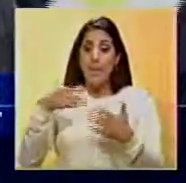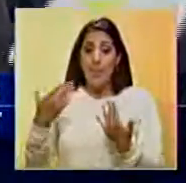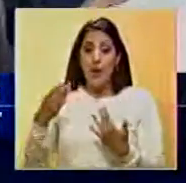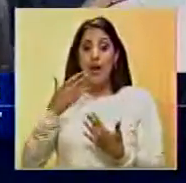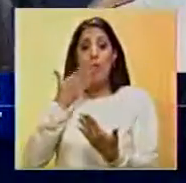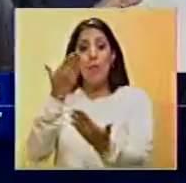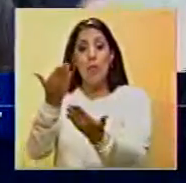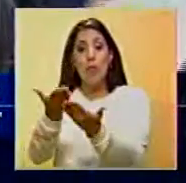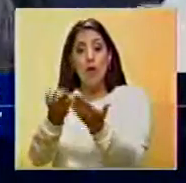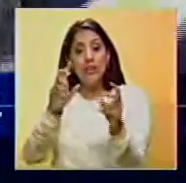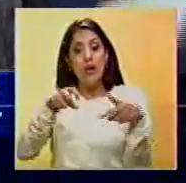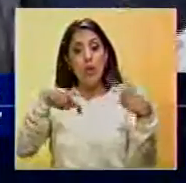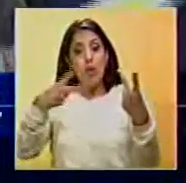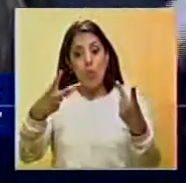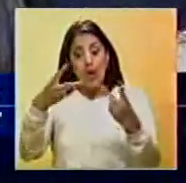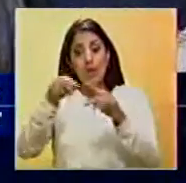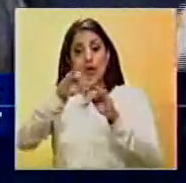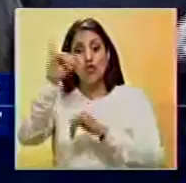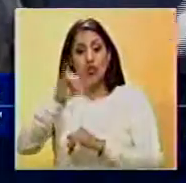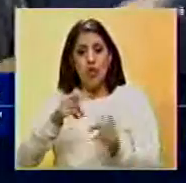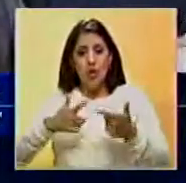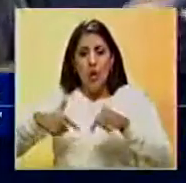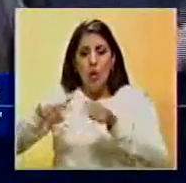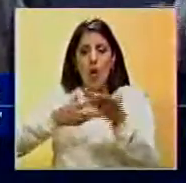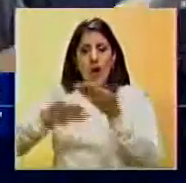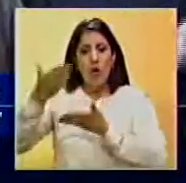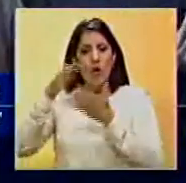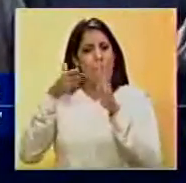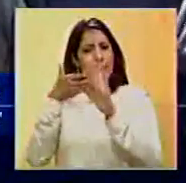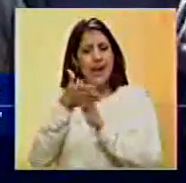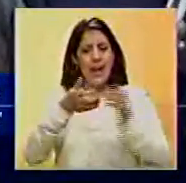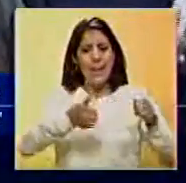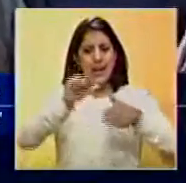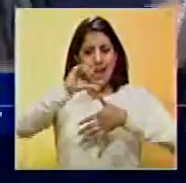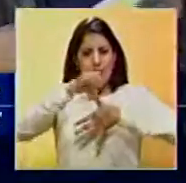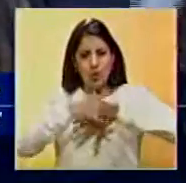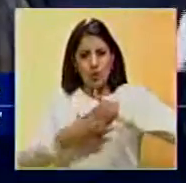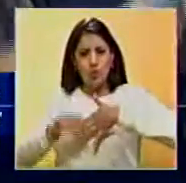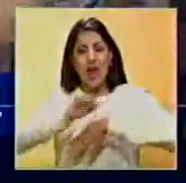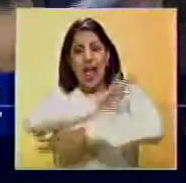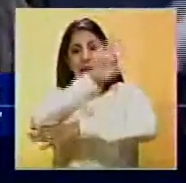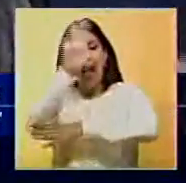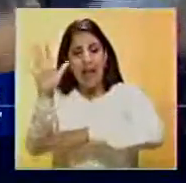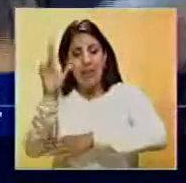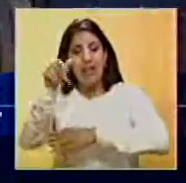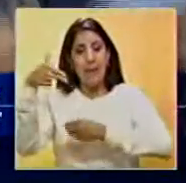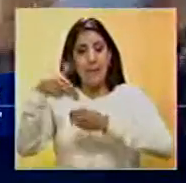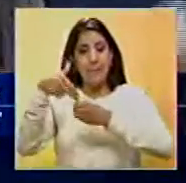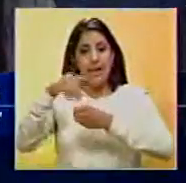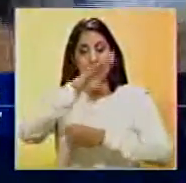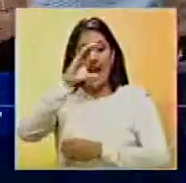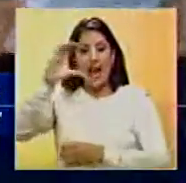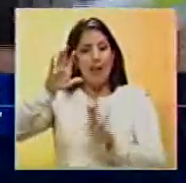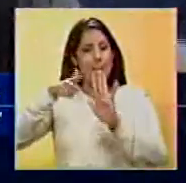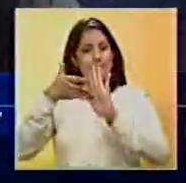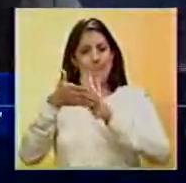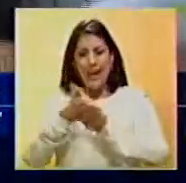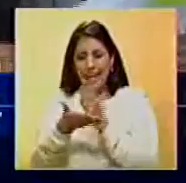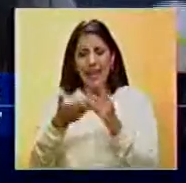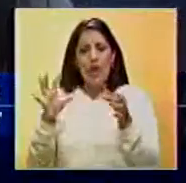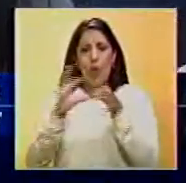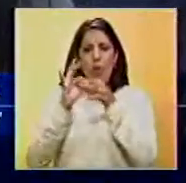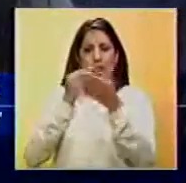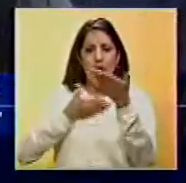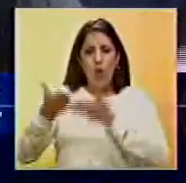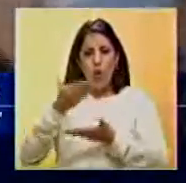que se propuso el establecimiento de una zona económica complementaria entre Mercosur, Alba y Petrocaribe para lograr unidad económica comercial.